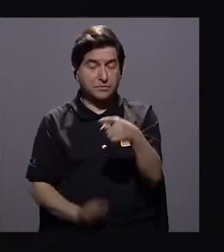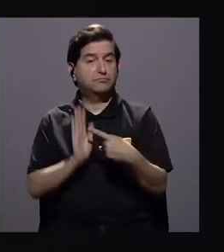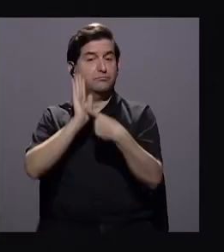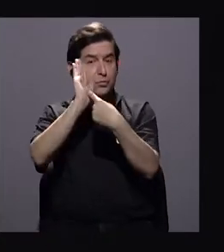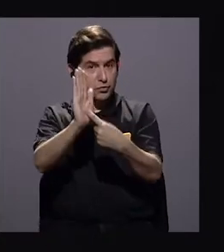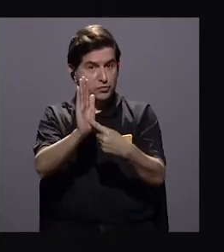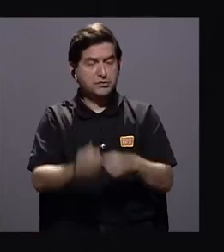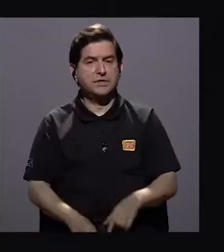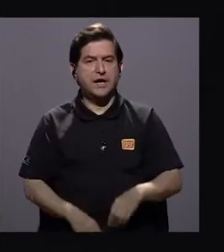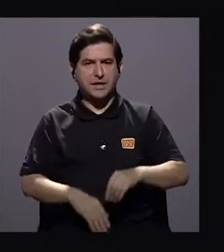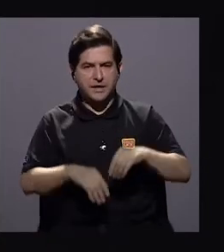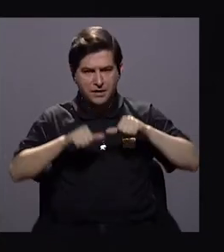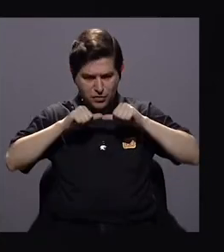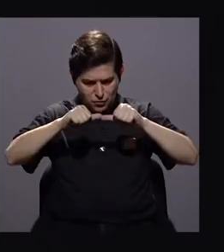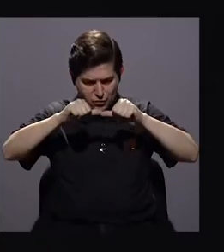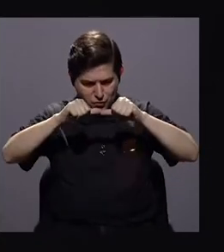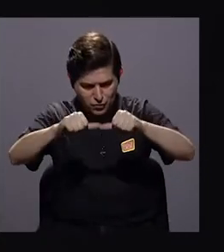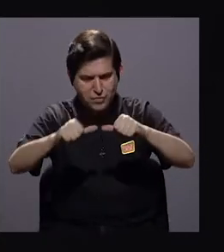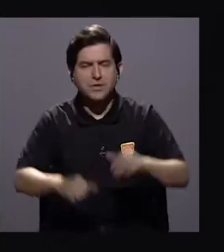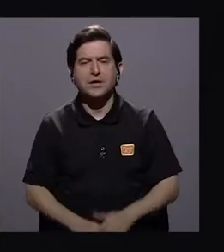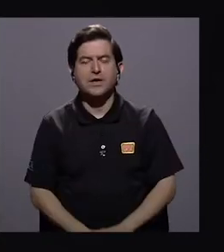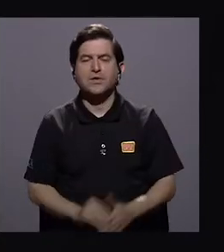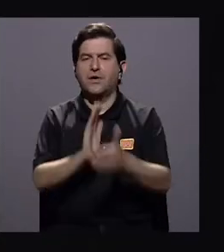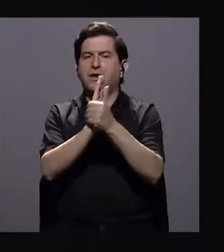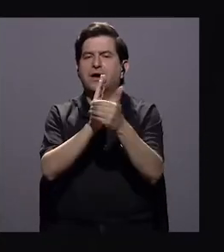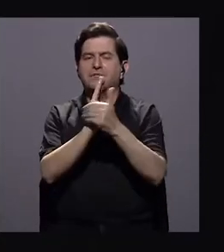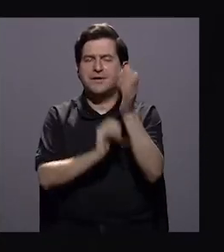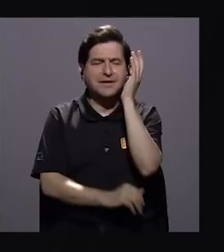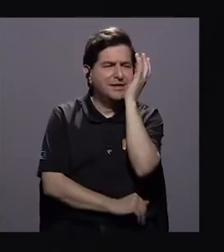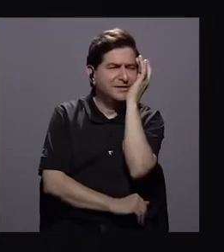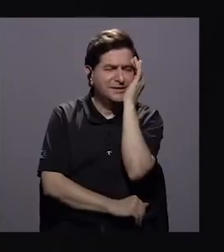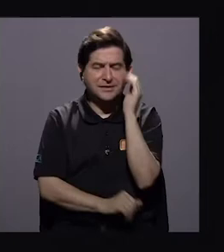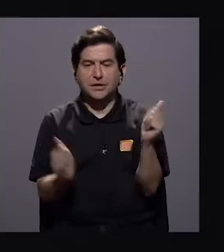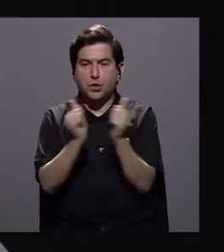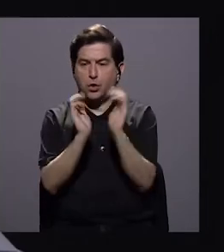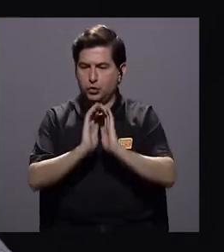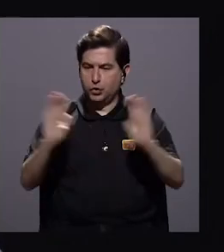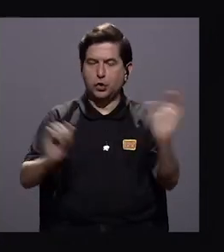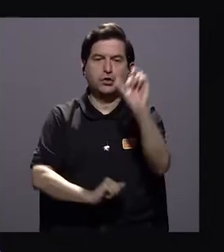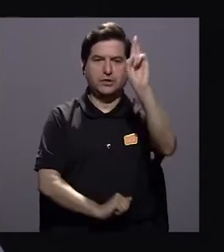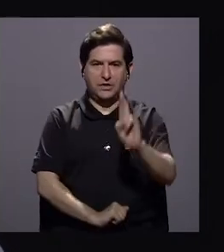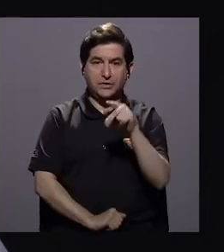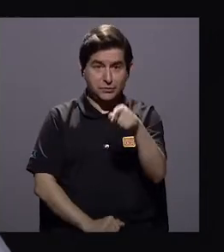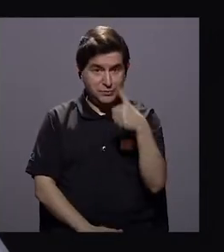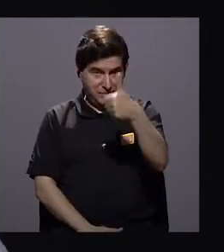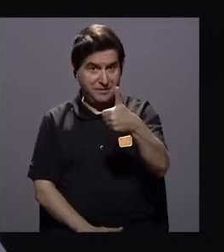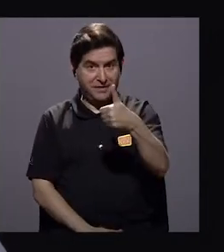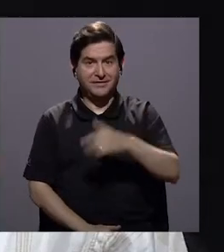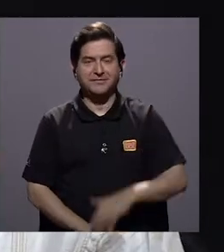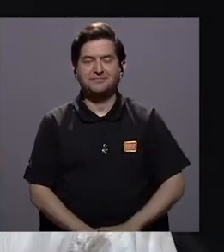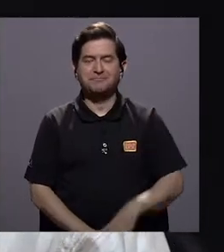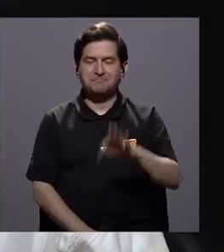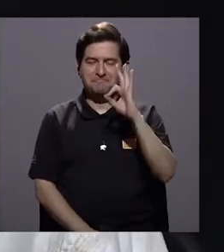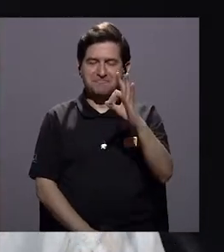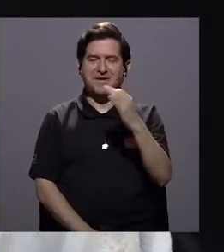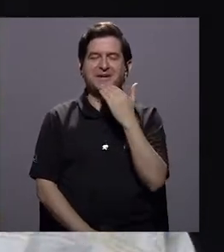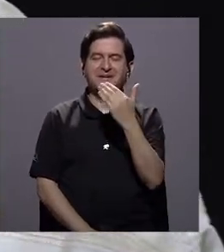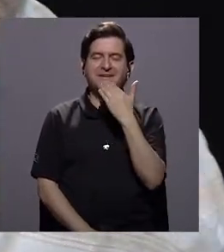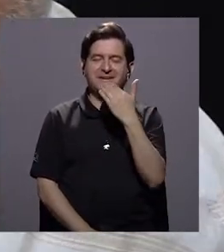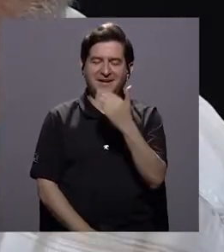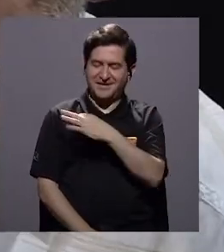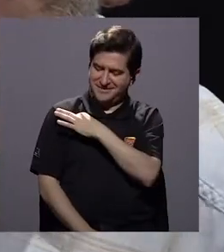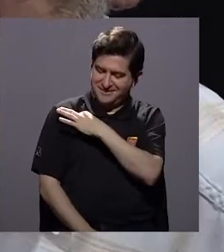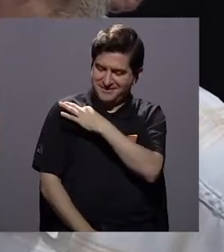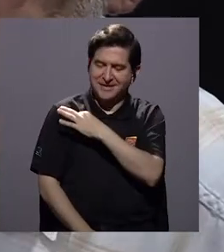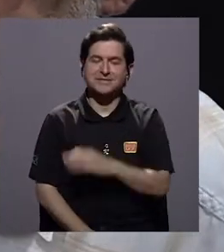viene mostrando con consecuencia esa virtud de preocupación con la niñez costarricense. ¿Qué tal? ¿Cómo está don Rodolfo? Muy bien, Marlon.